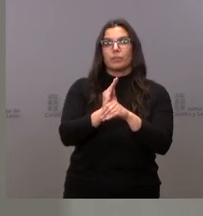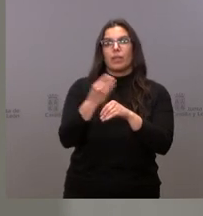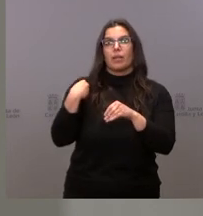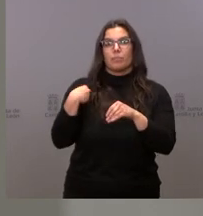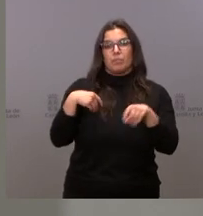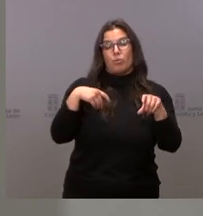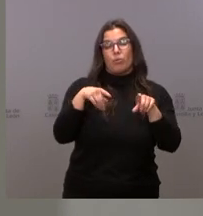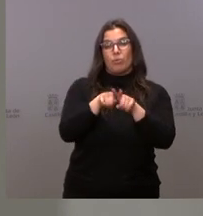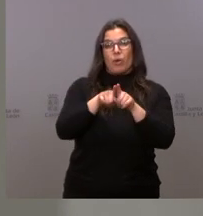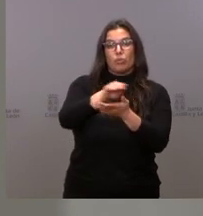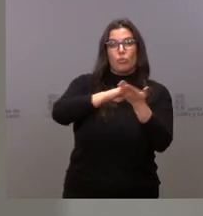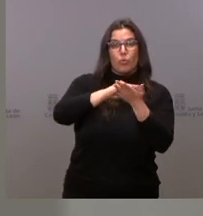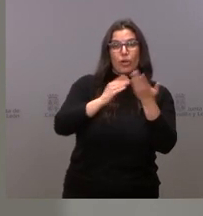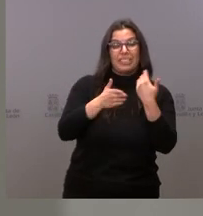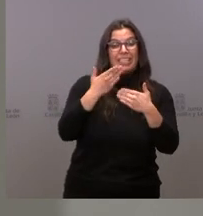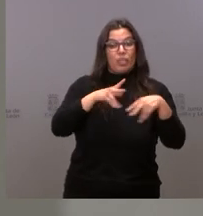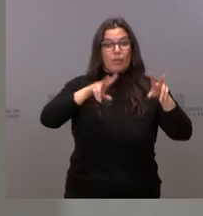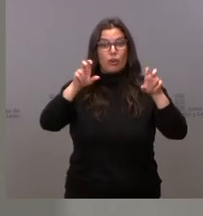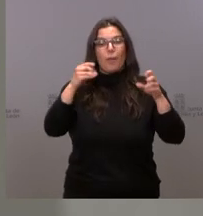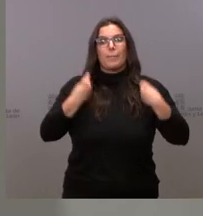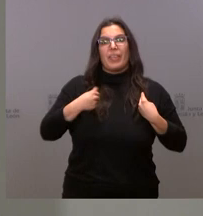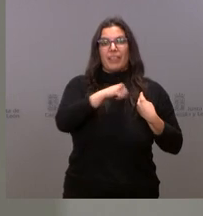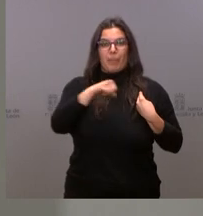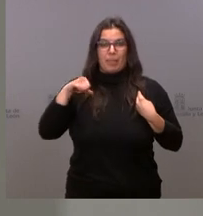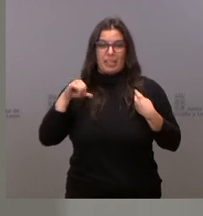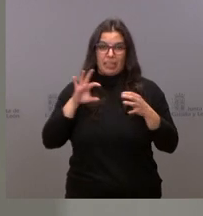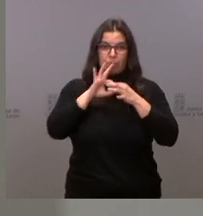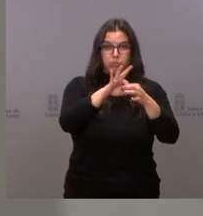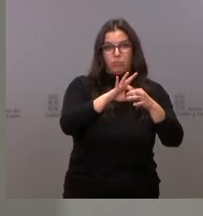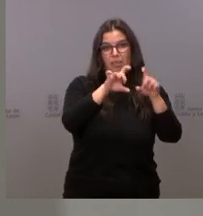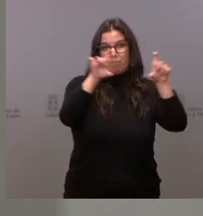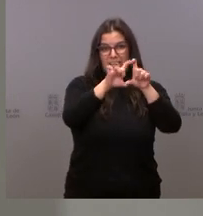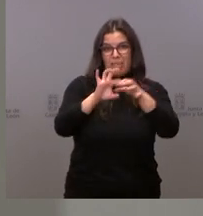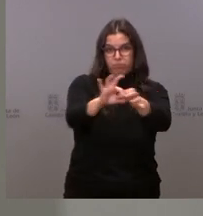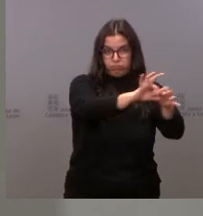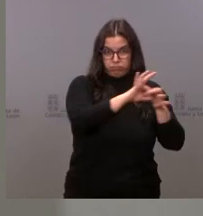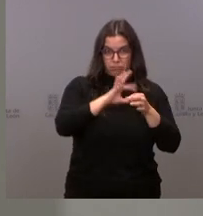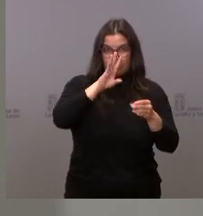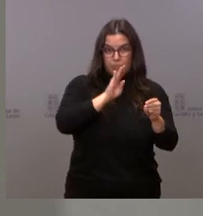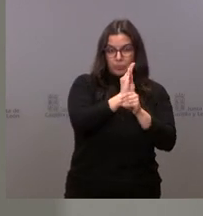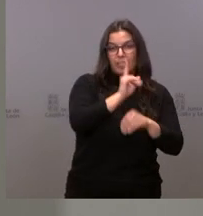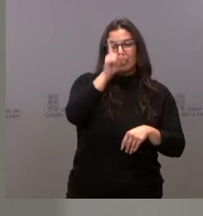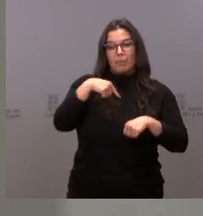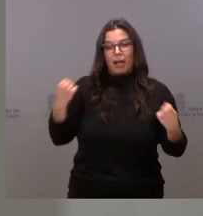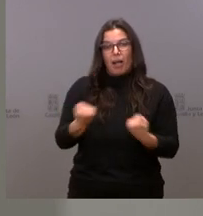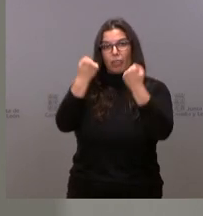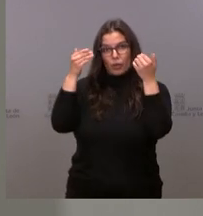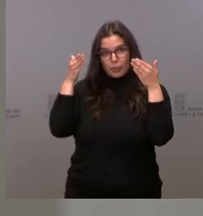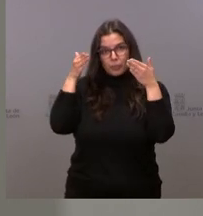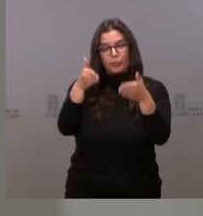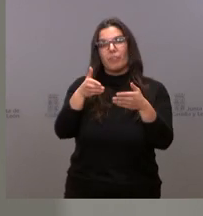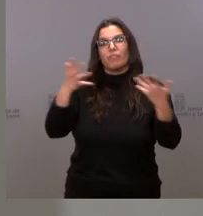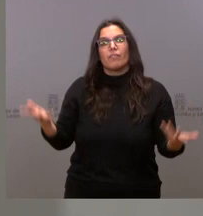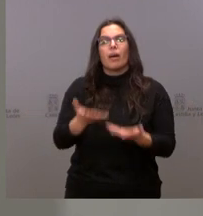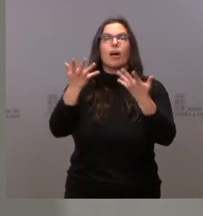soluciones innovadoras de la vida independiente y para financiar la organización de acciones encaminadas a favorecer un sistema de